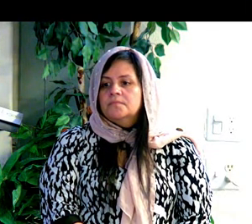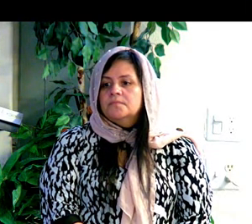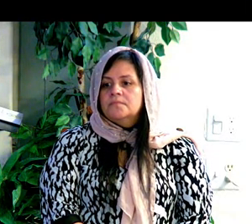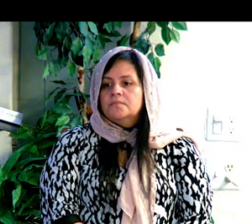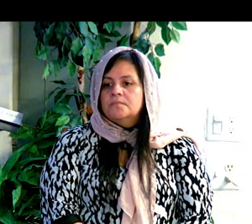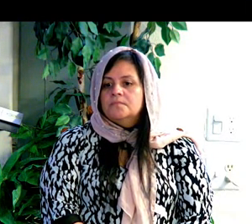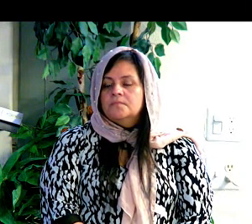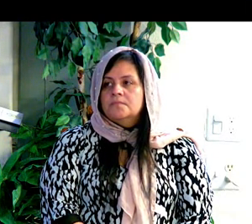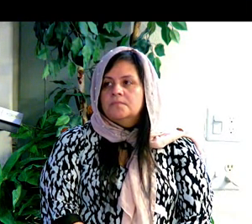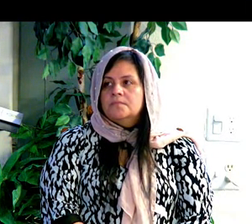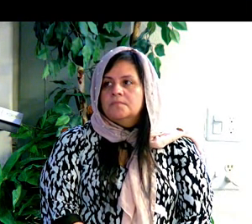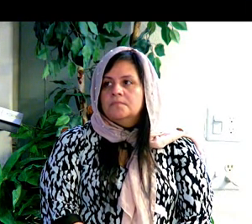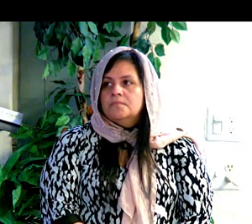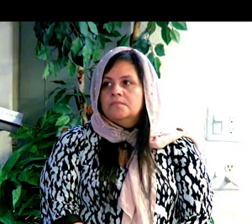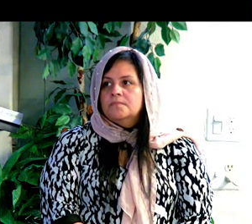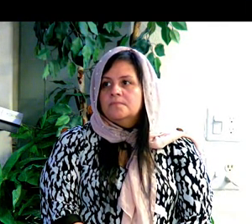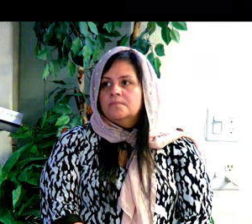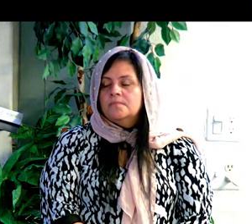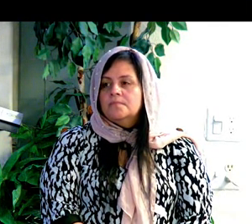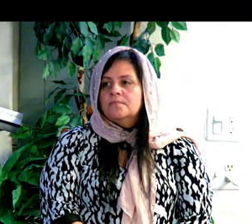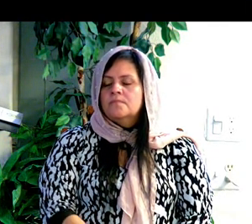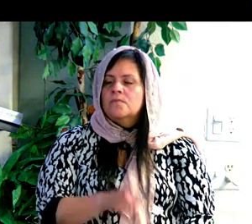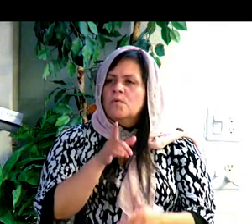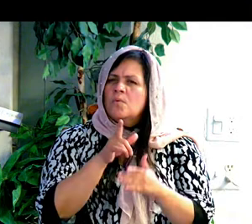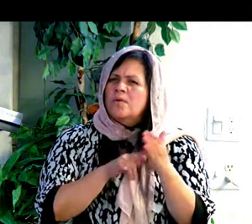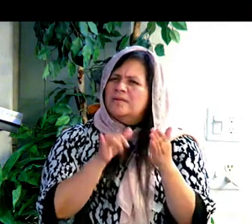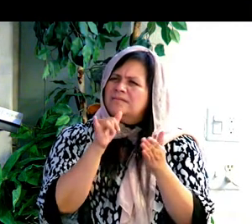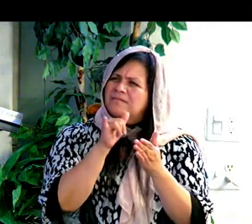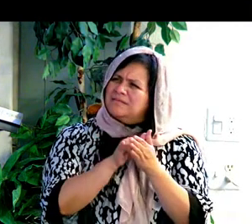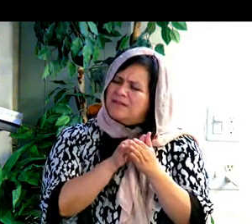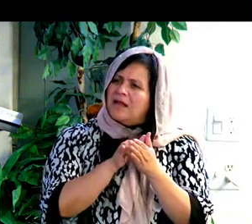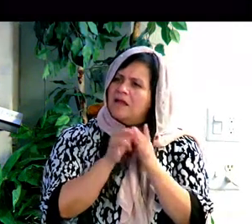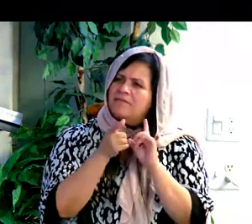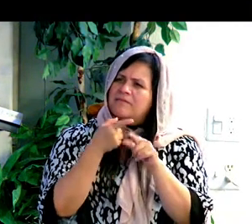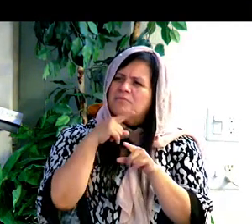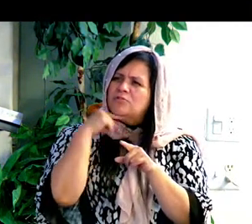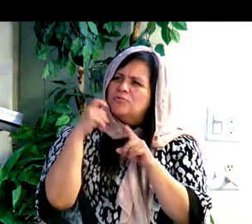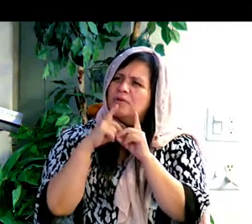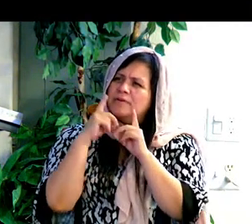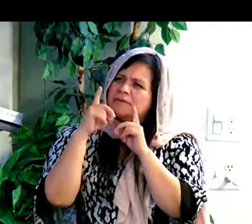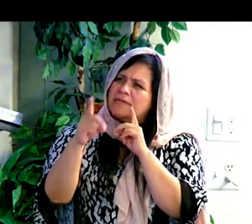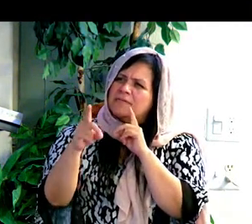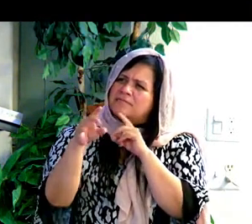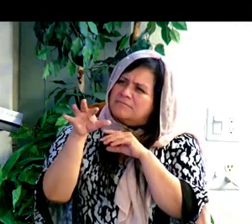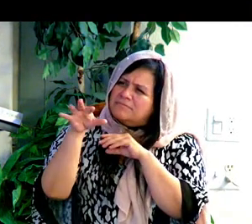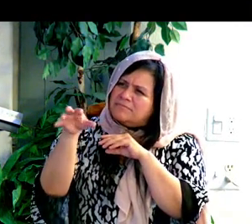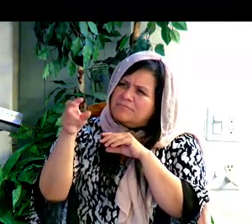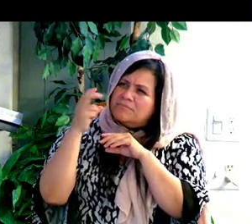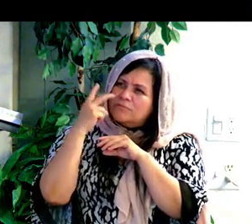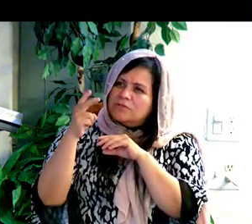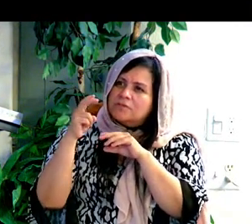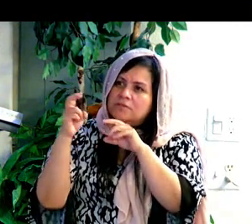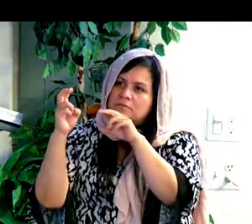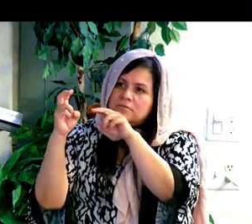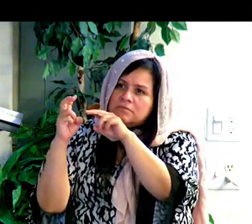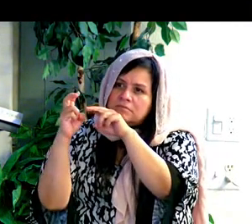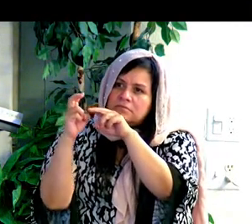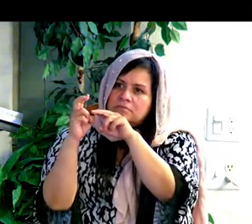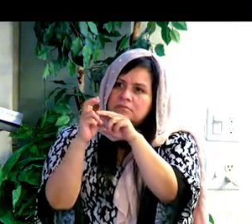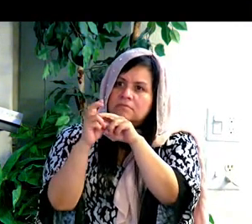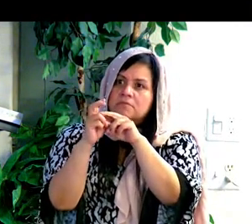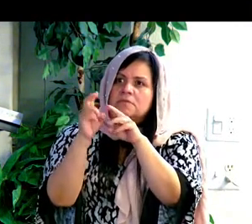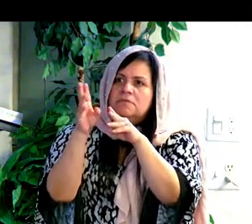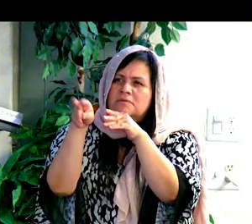sube del desierto como columnas de humo con perfuma de mirra y incienso con todos los polvos